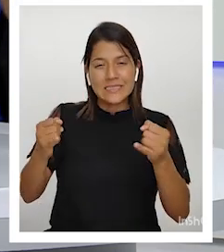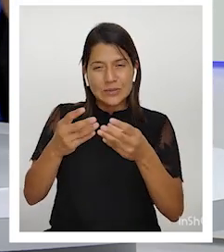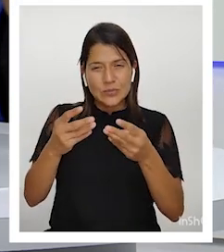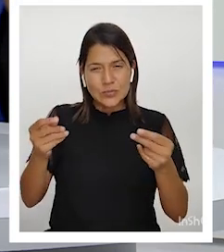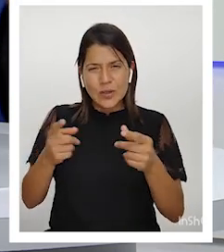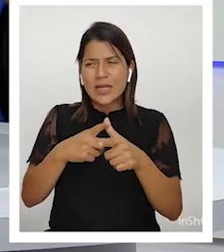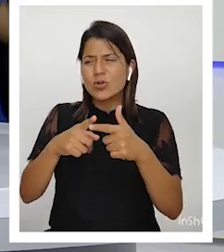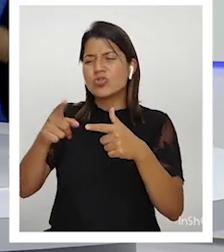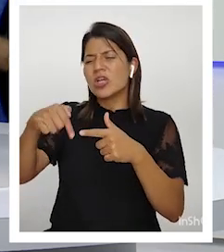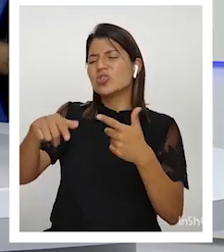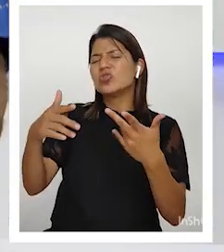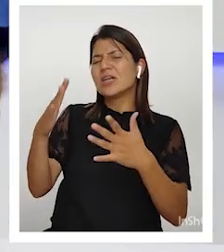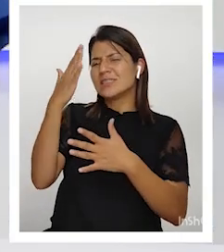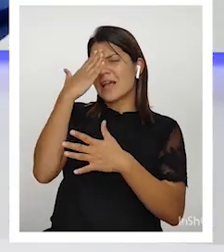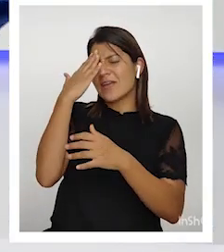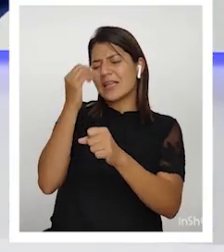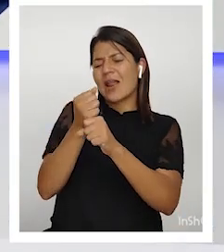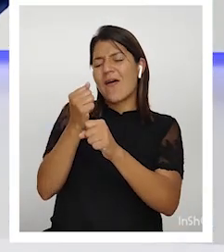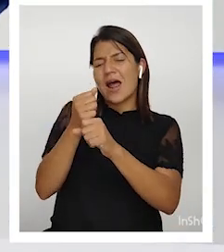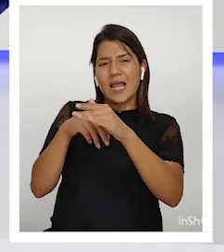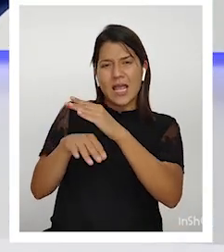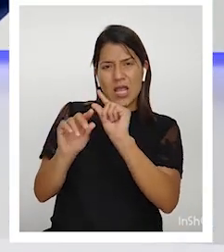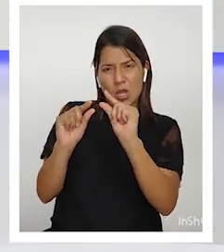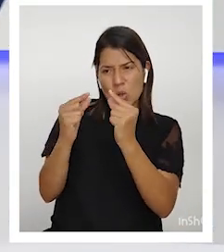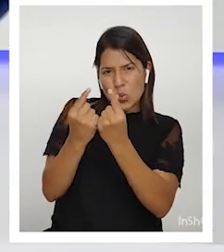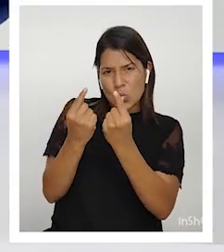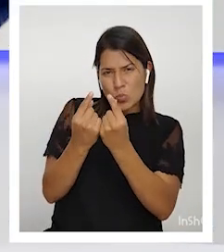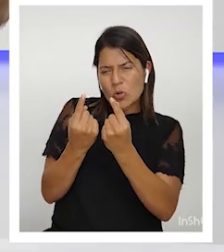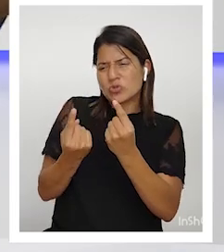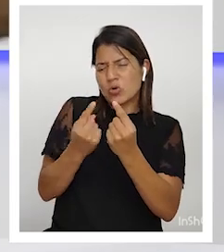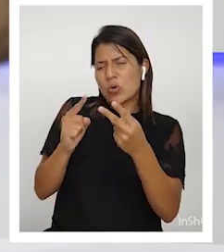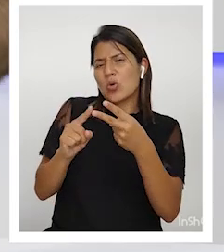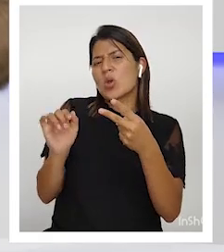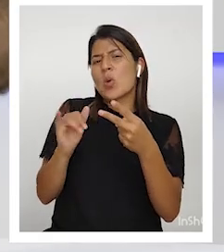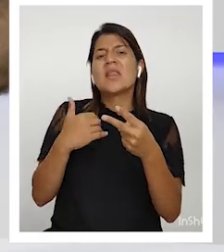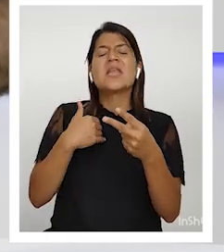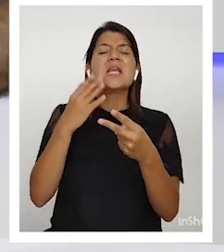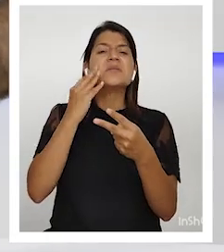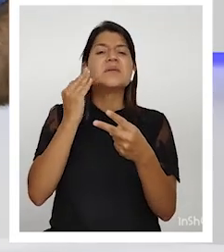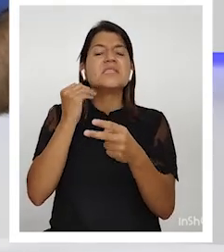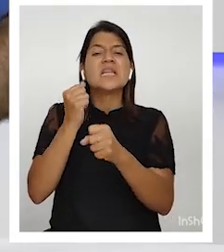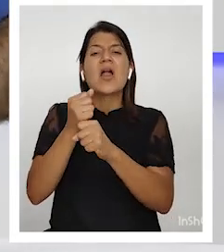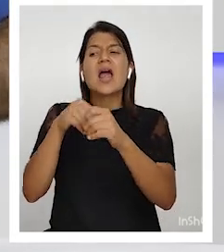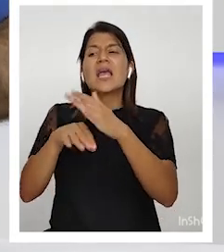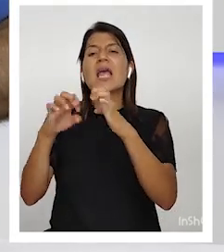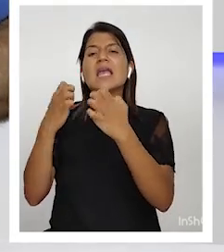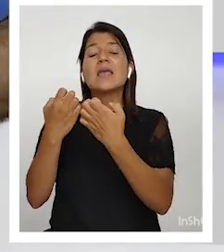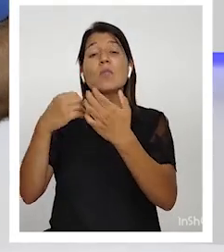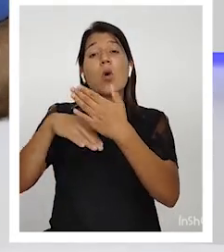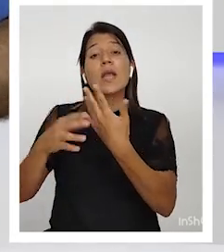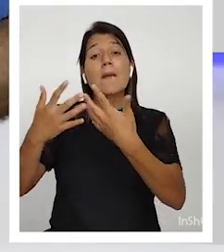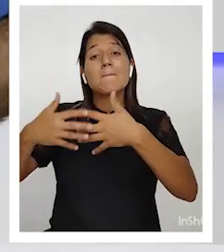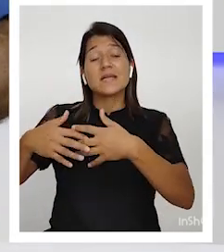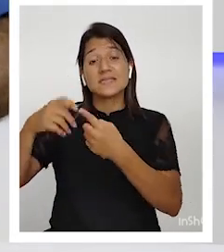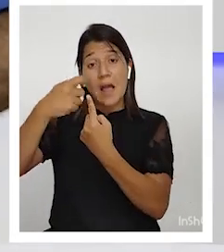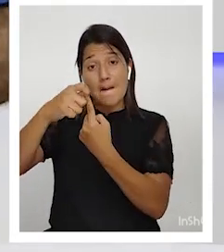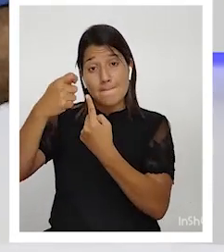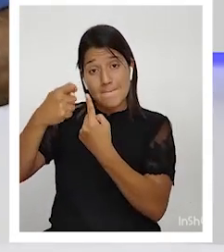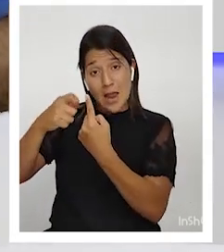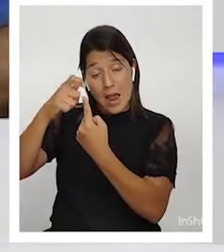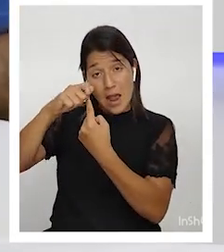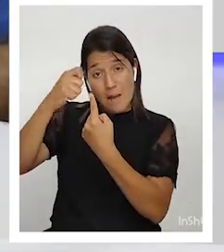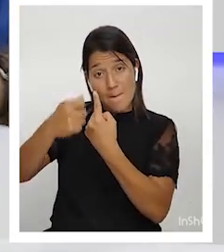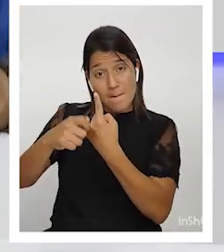parcelas solo, al mismo tiempo tenían la experiencia de la bananera, de trabajar en equipo. Entonces, ahí se dio la posibilidad de